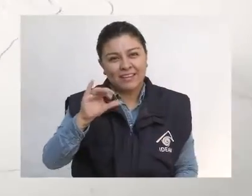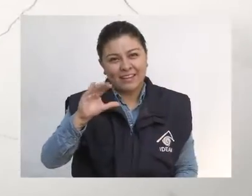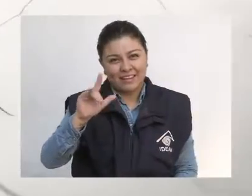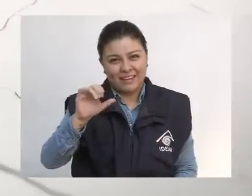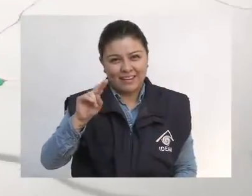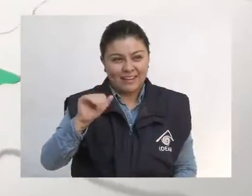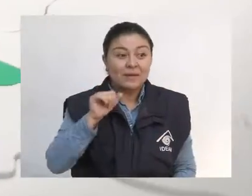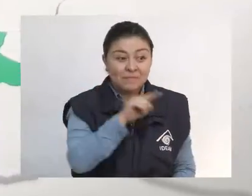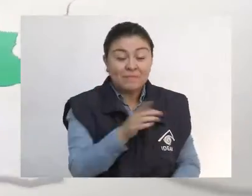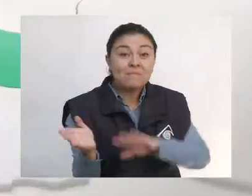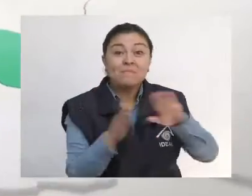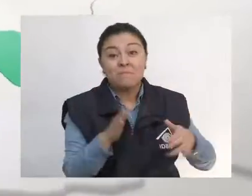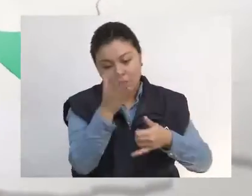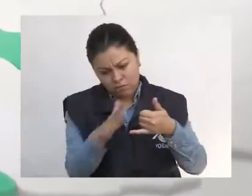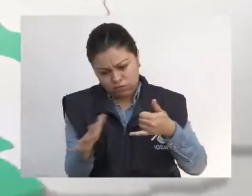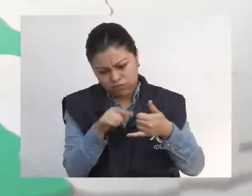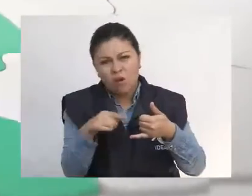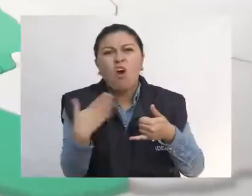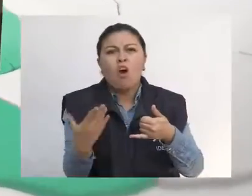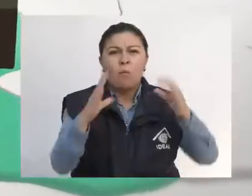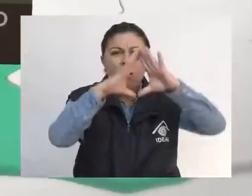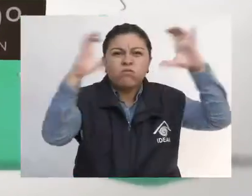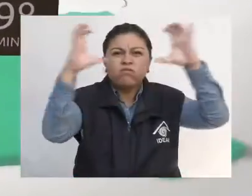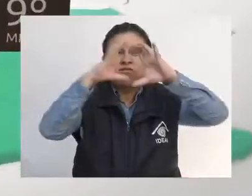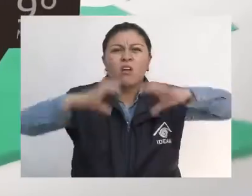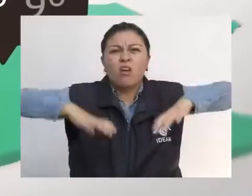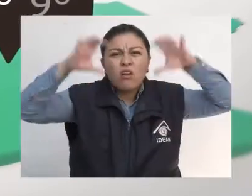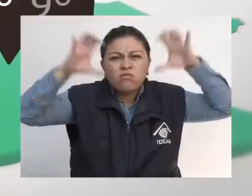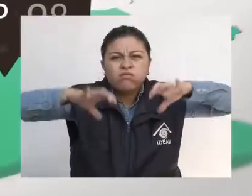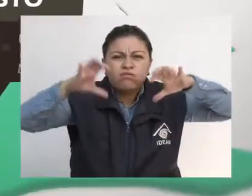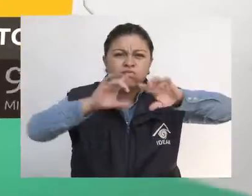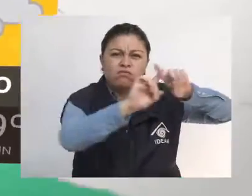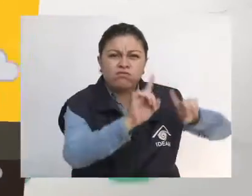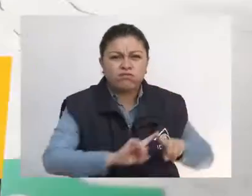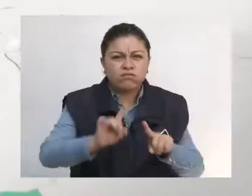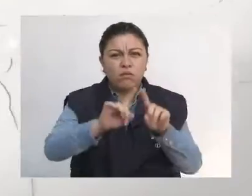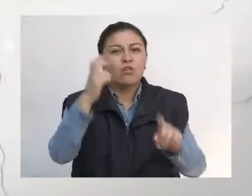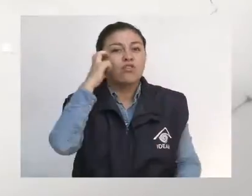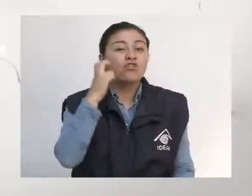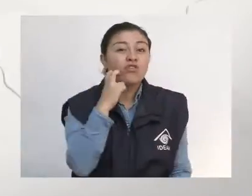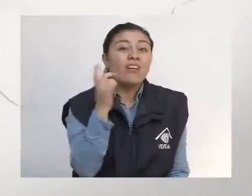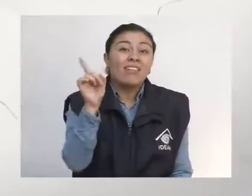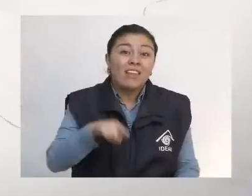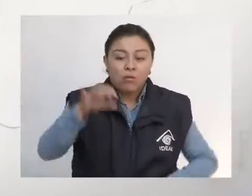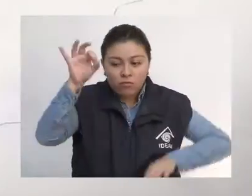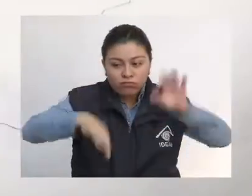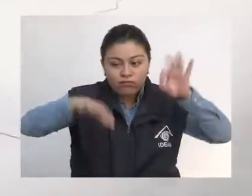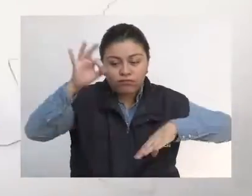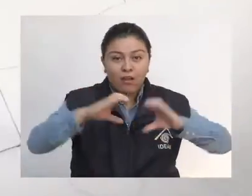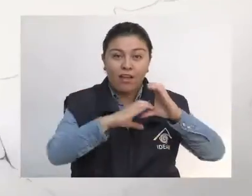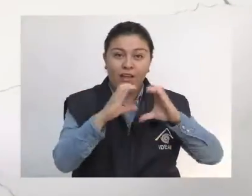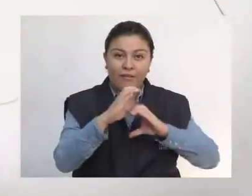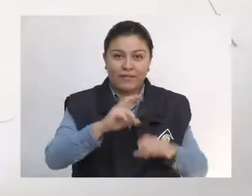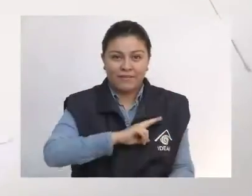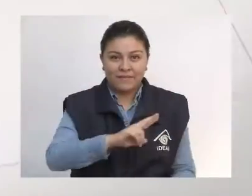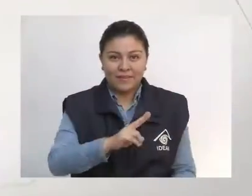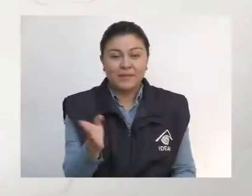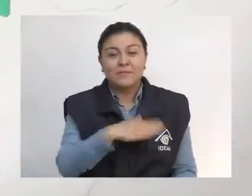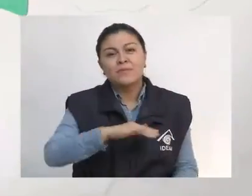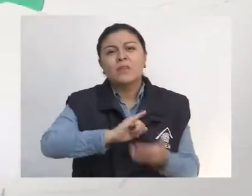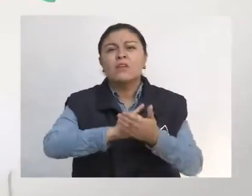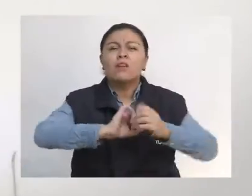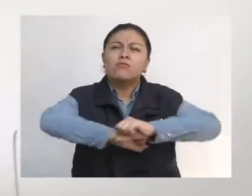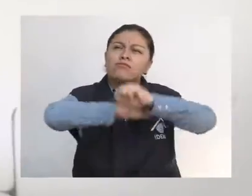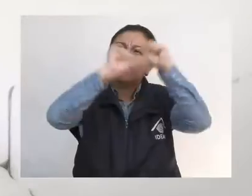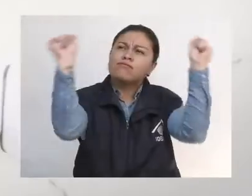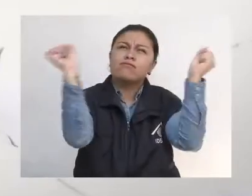nublado y acompañado de aguacer aislados sobre Chocó y lloviznas en Cauca y Valle. Mañana nublada para el occidente y centro de los